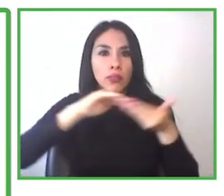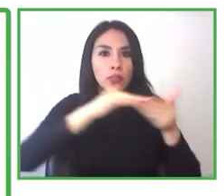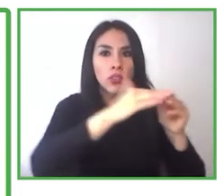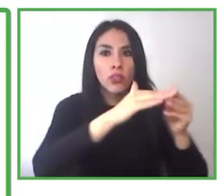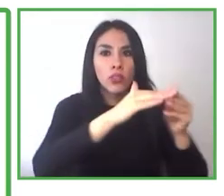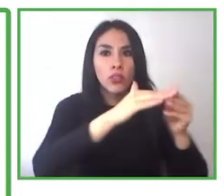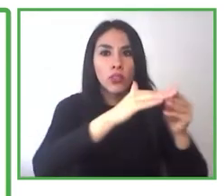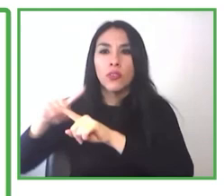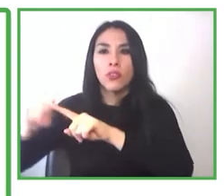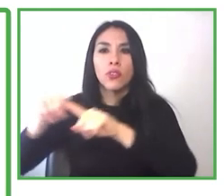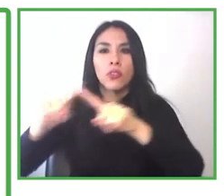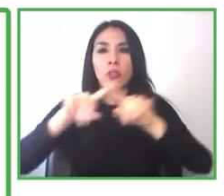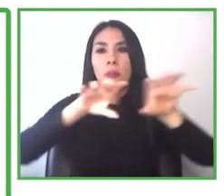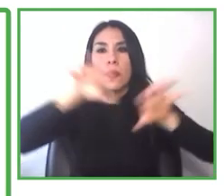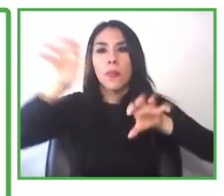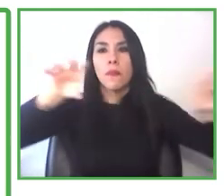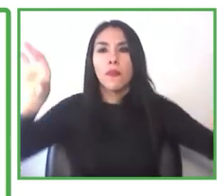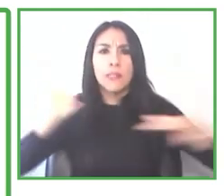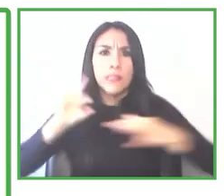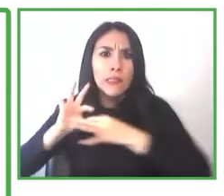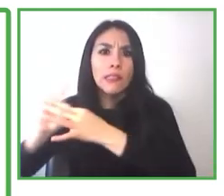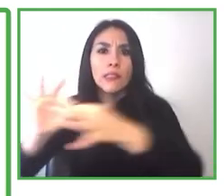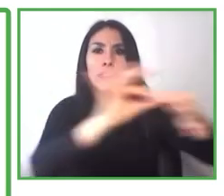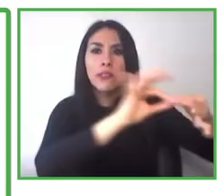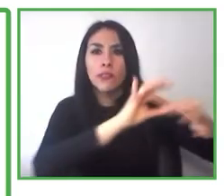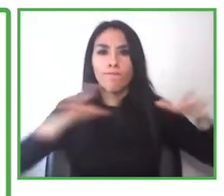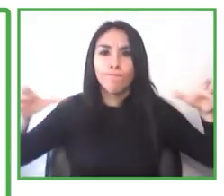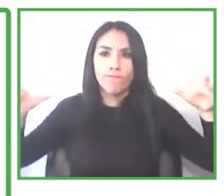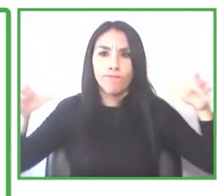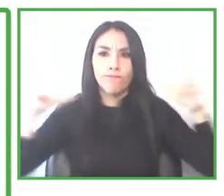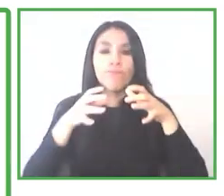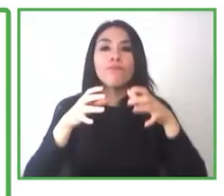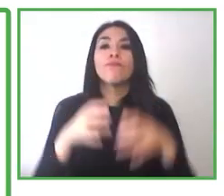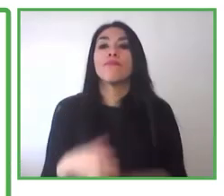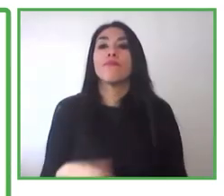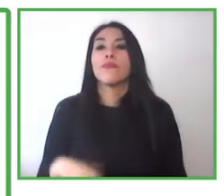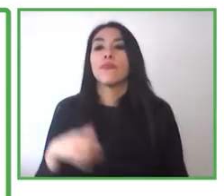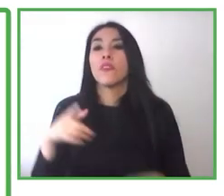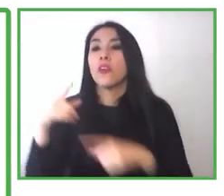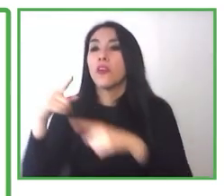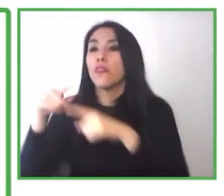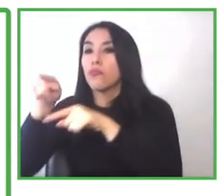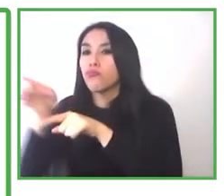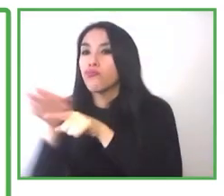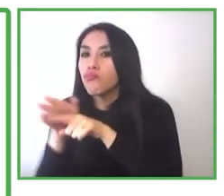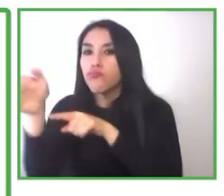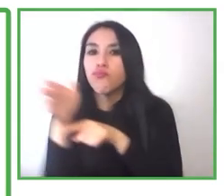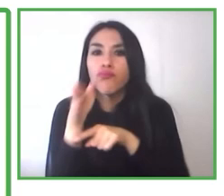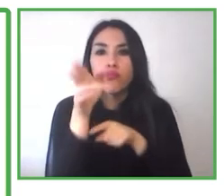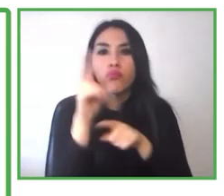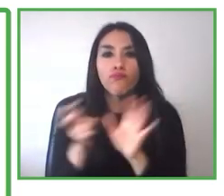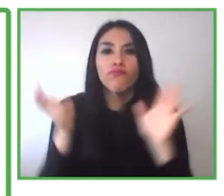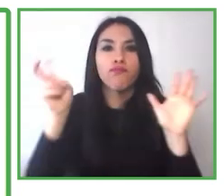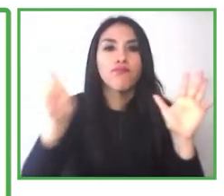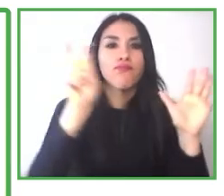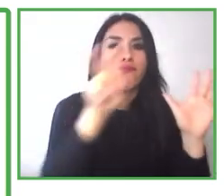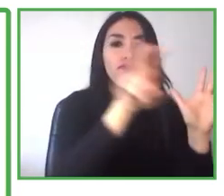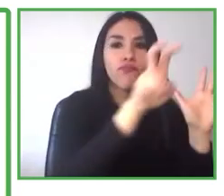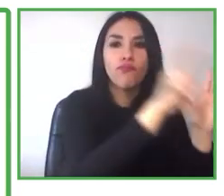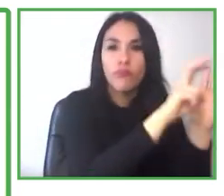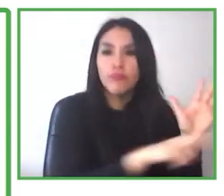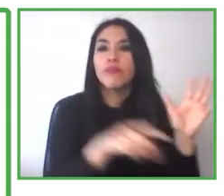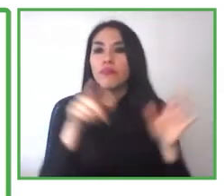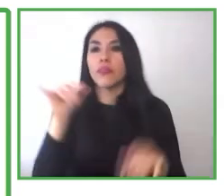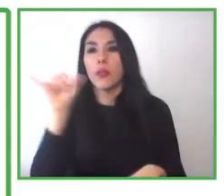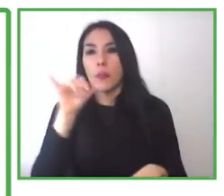certificaciones con los países de la Alianza del Pacífico, ¿cierto? Que permita, dada a los procesos migratorios, que las personas que